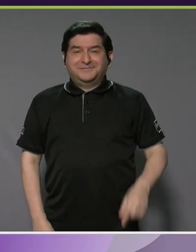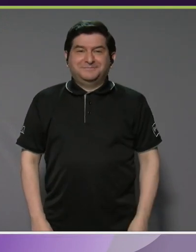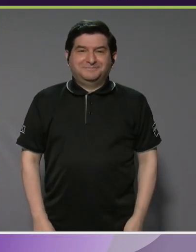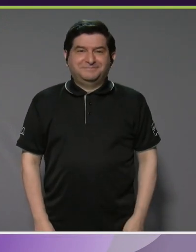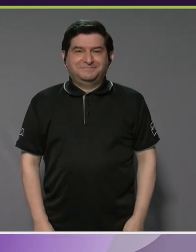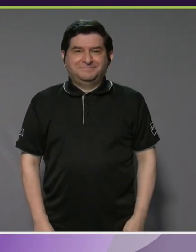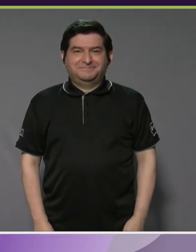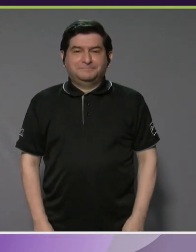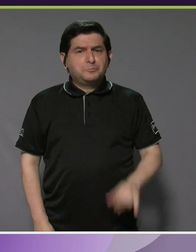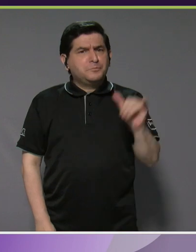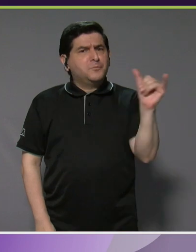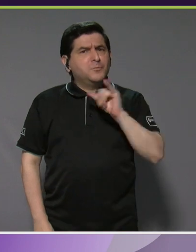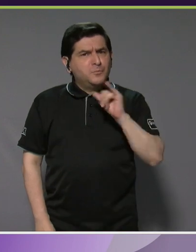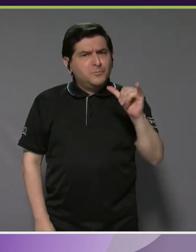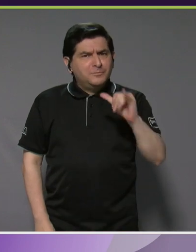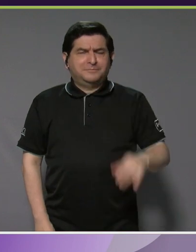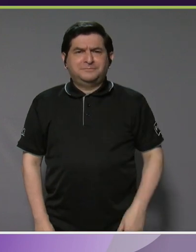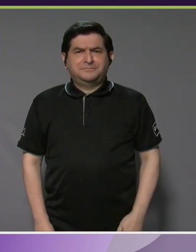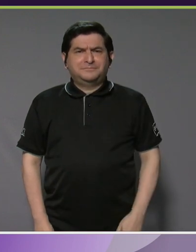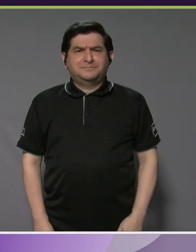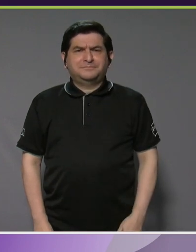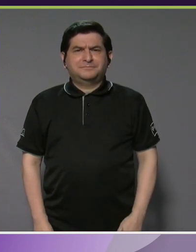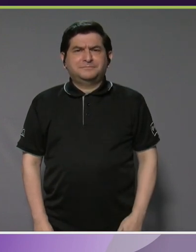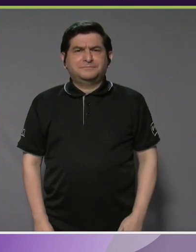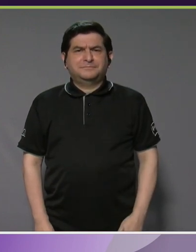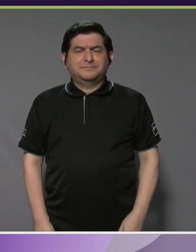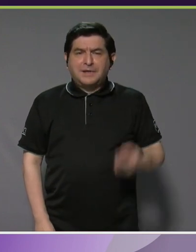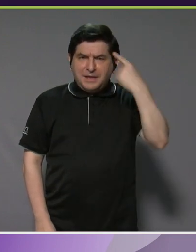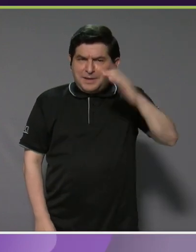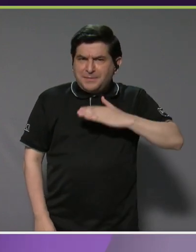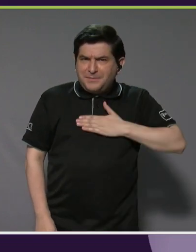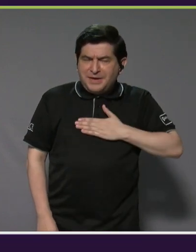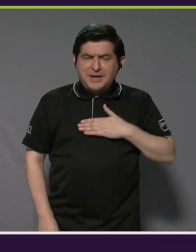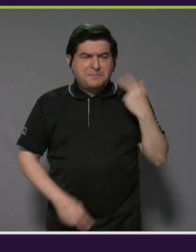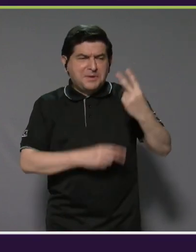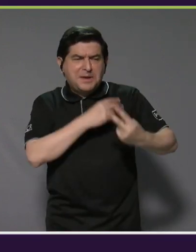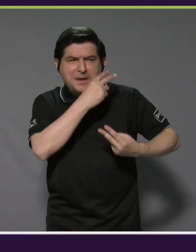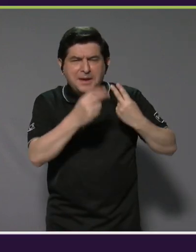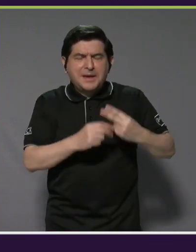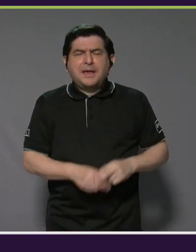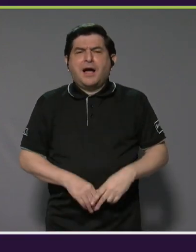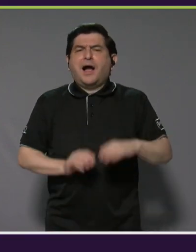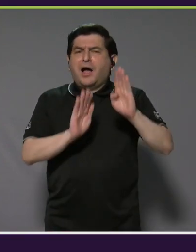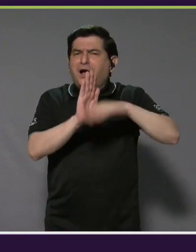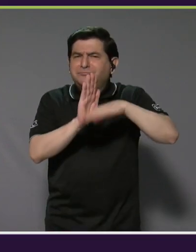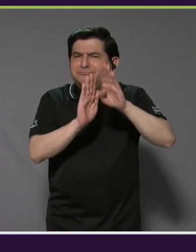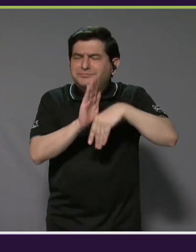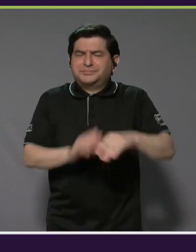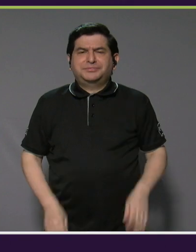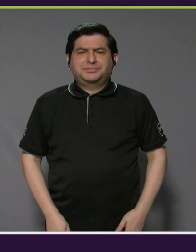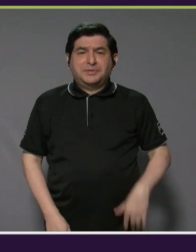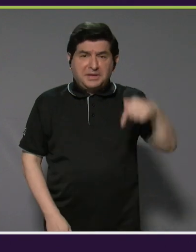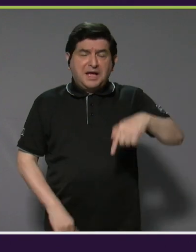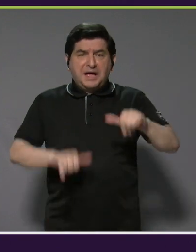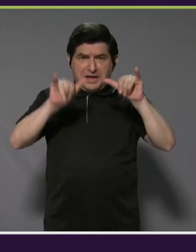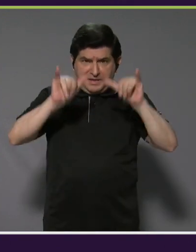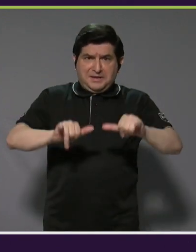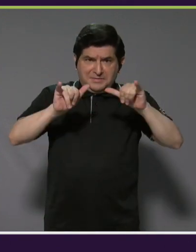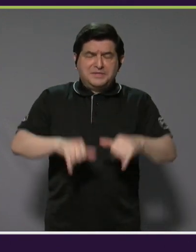también es más para mí los temas de viaje económico, el estar aquí